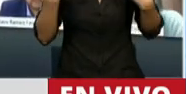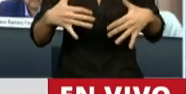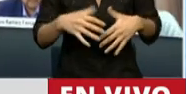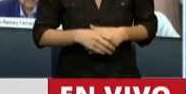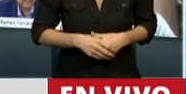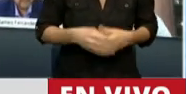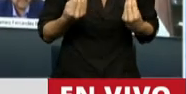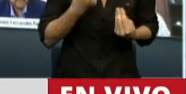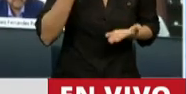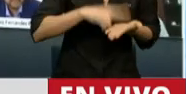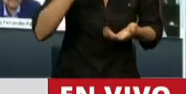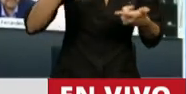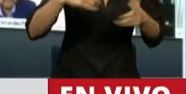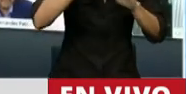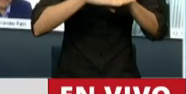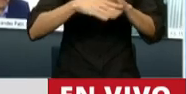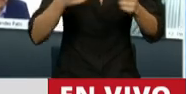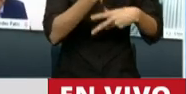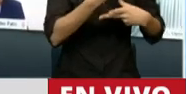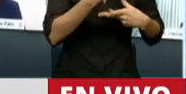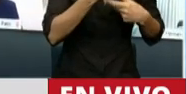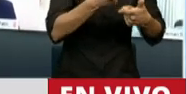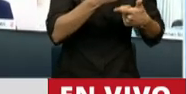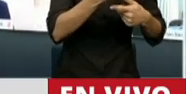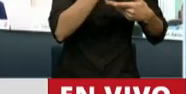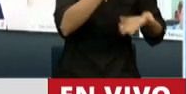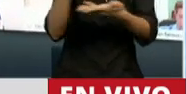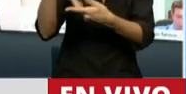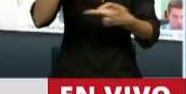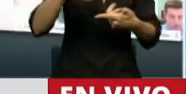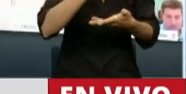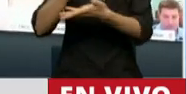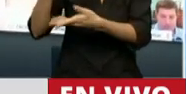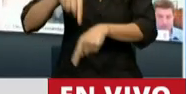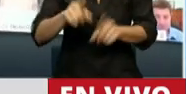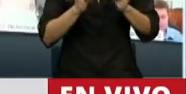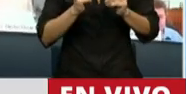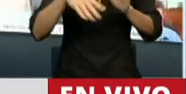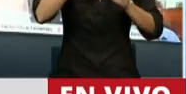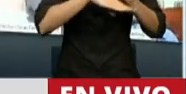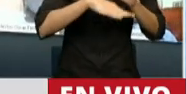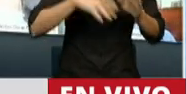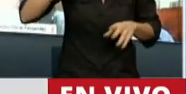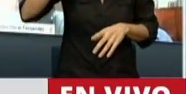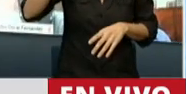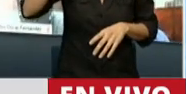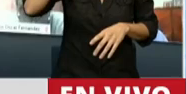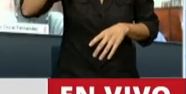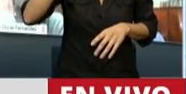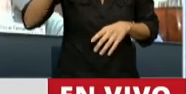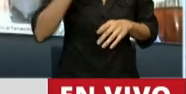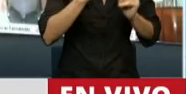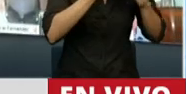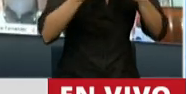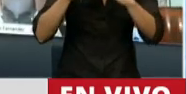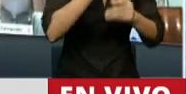de los distintos programas. Hoy mismo se anunció un programa de relanzamiento del PROCREAR, que se sume a todos los programas de asistencia que el